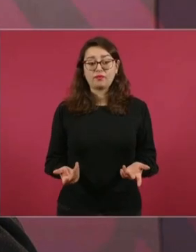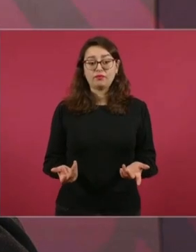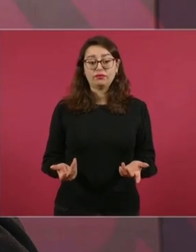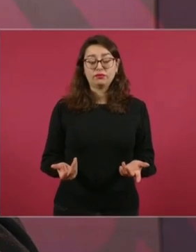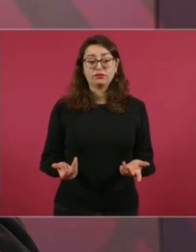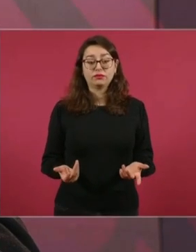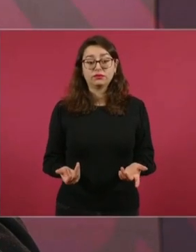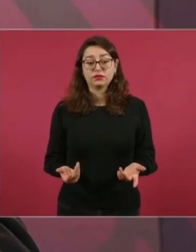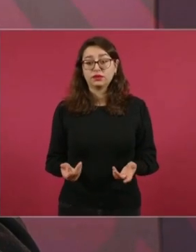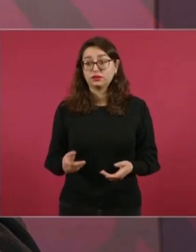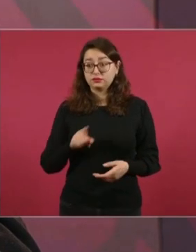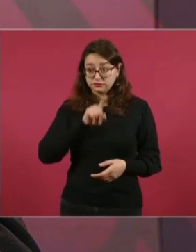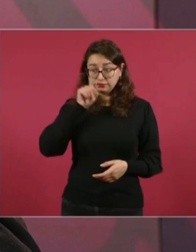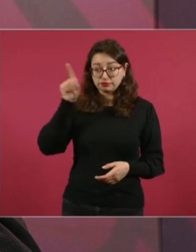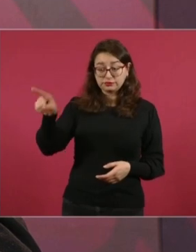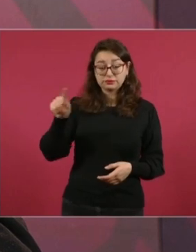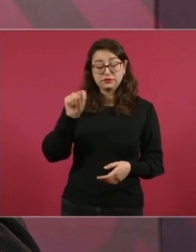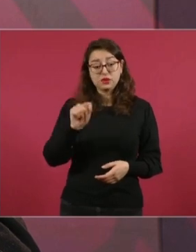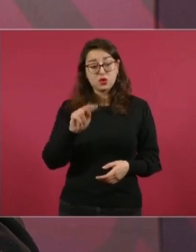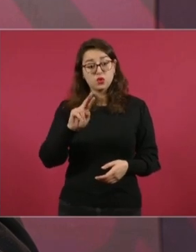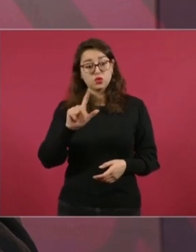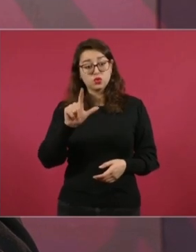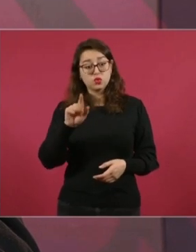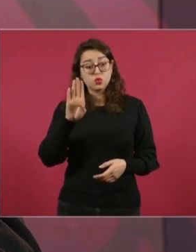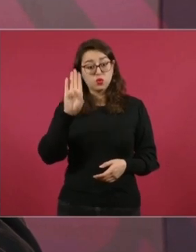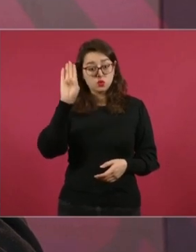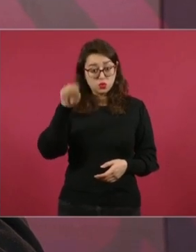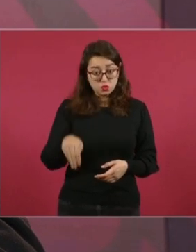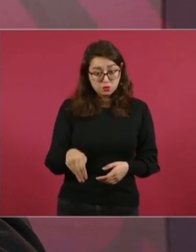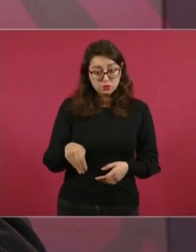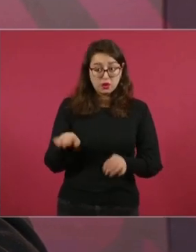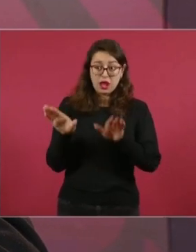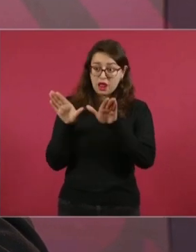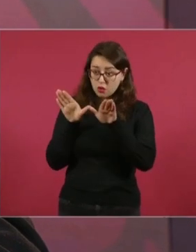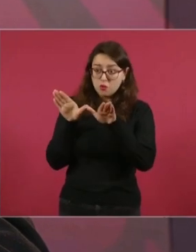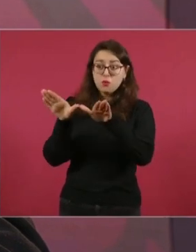el de Tulum, Felipe Carrillo Puerto,